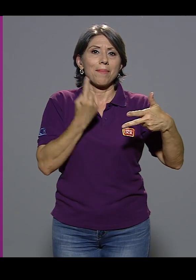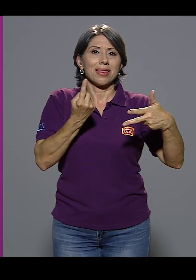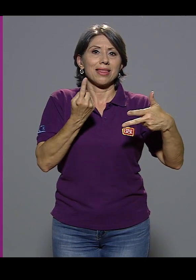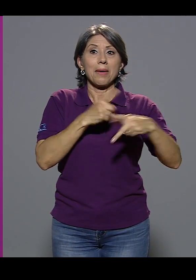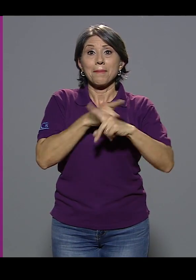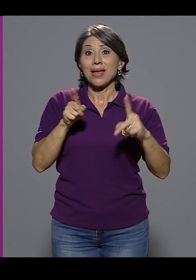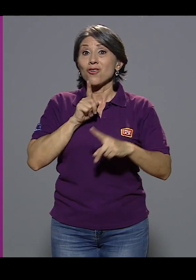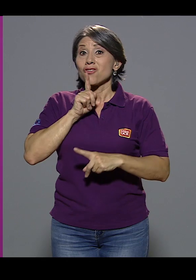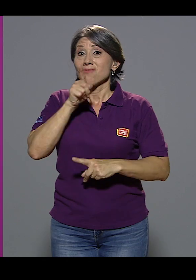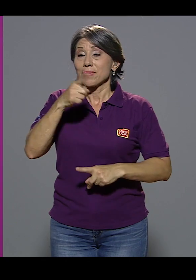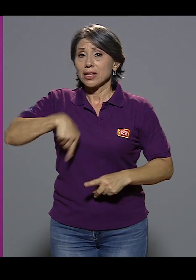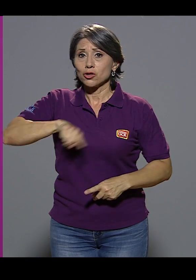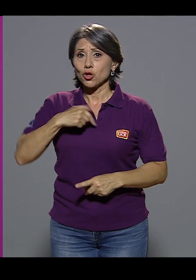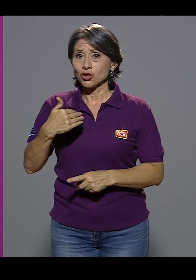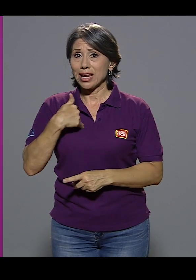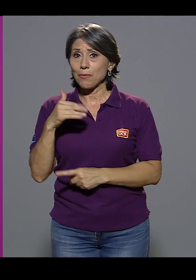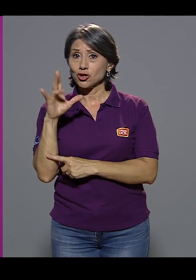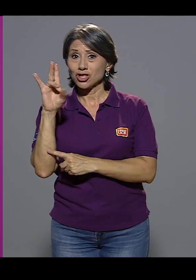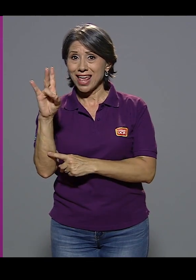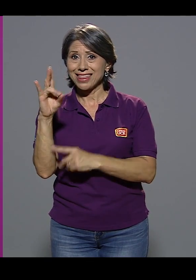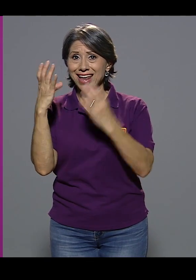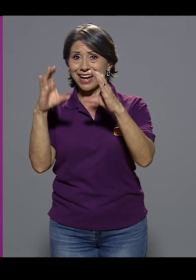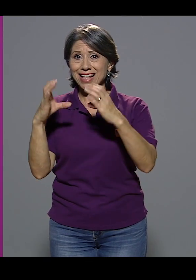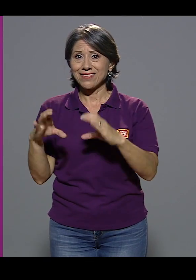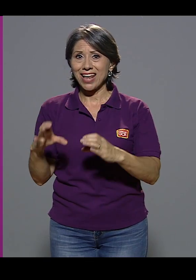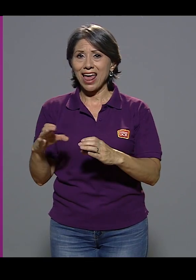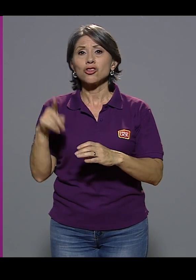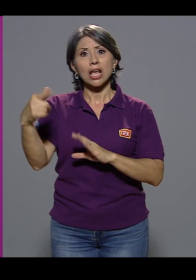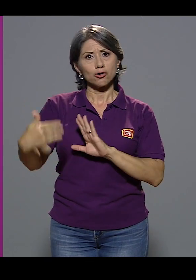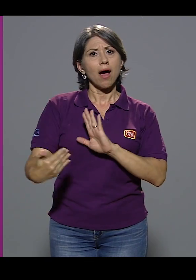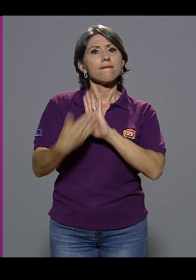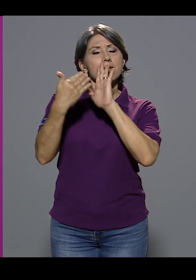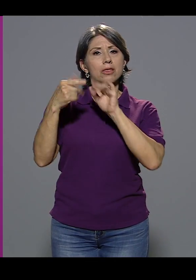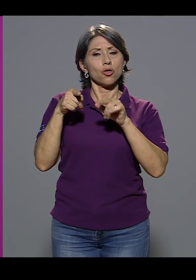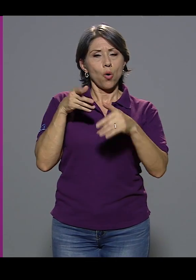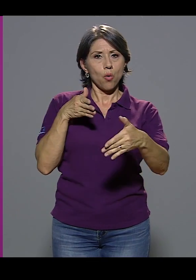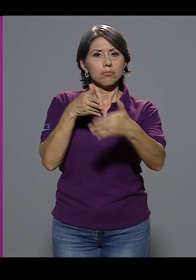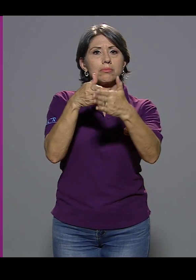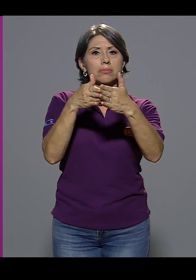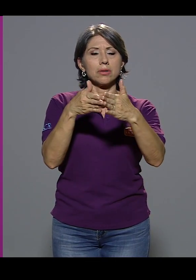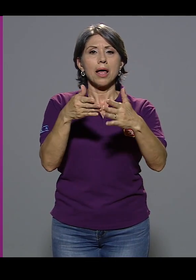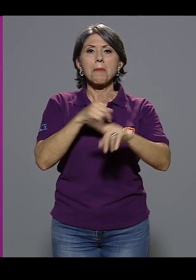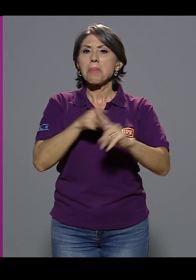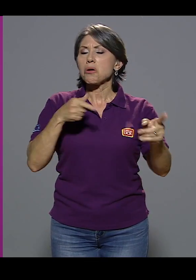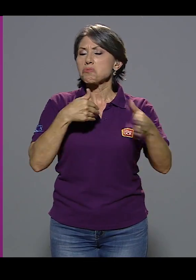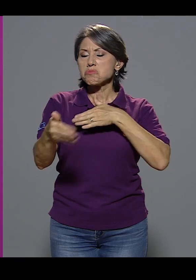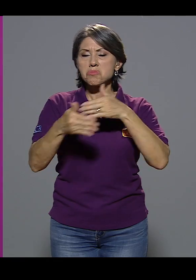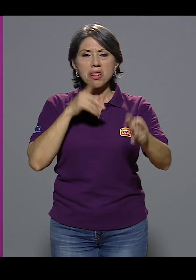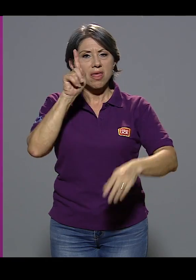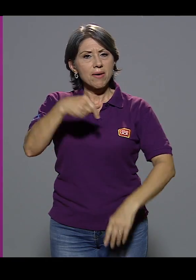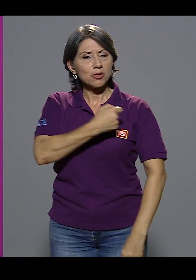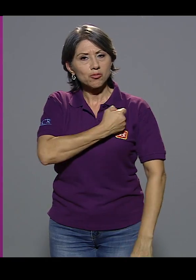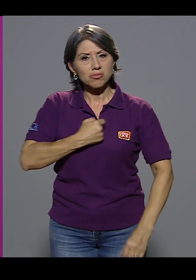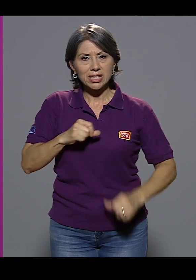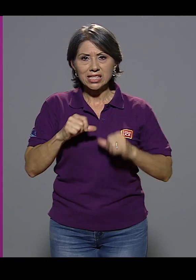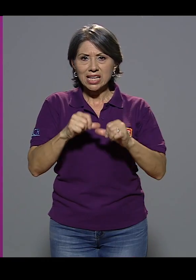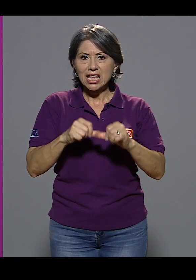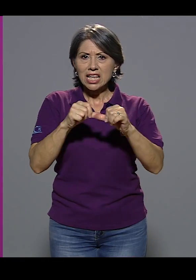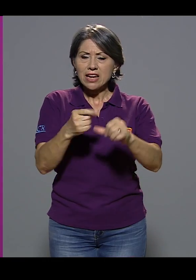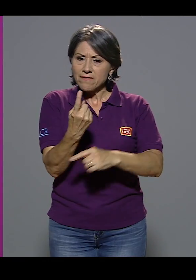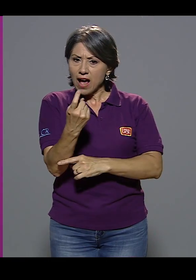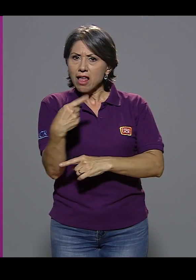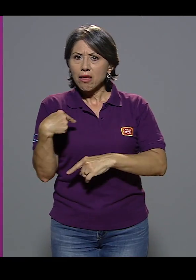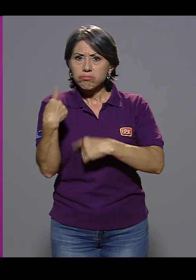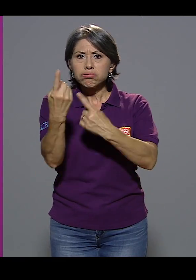entonces eso nos afectó también como delegación. Pero tenemos que seguir, hay un camino muy fuerte por